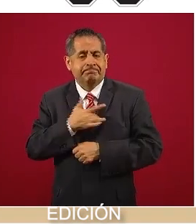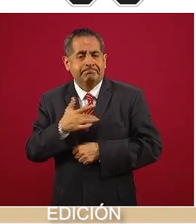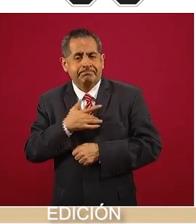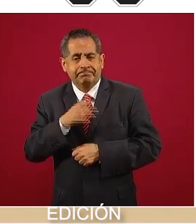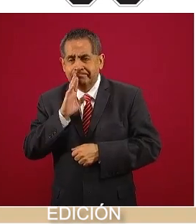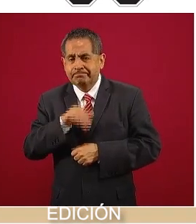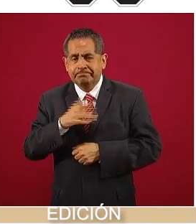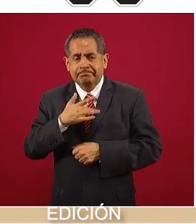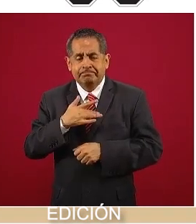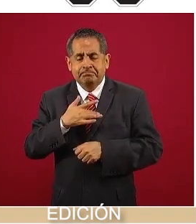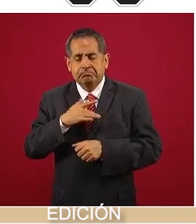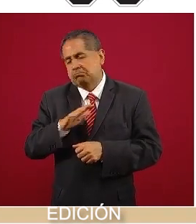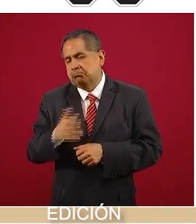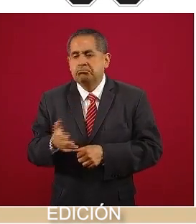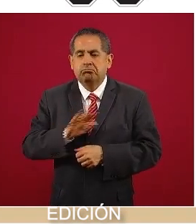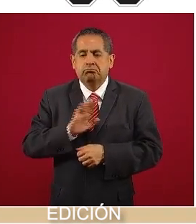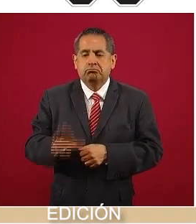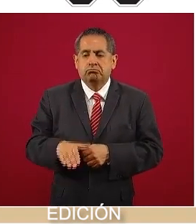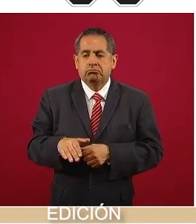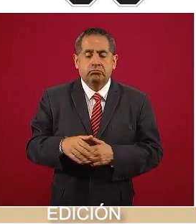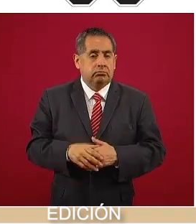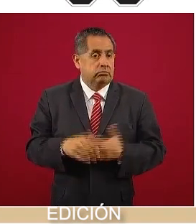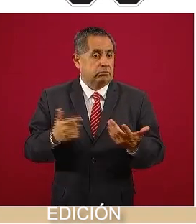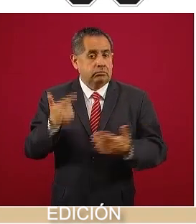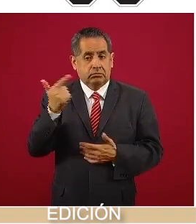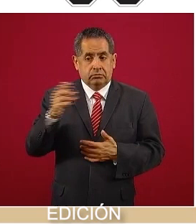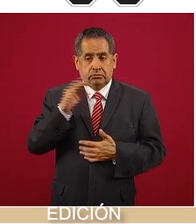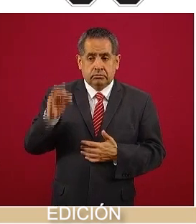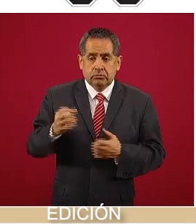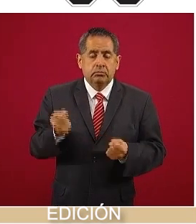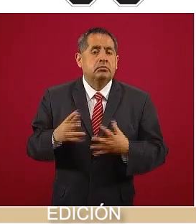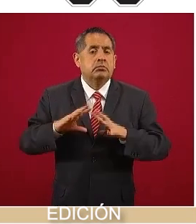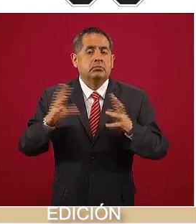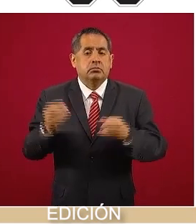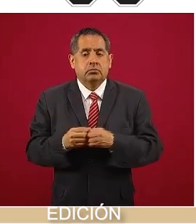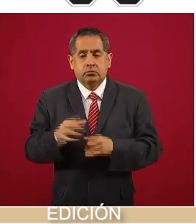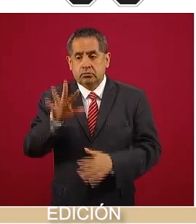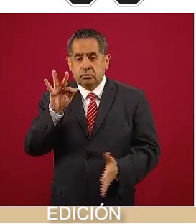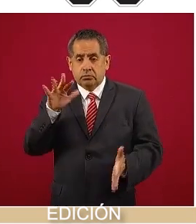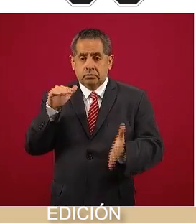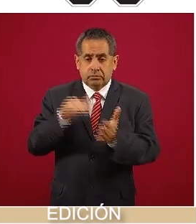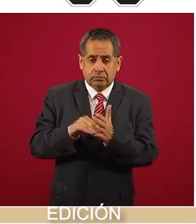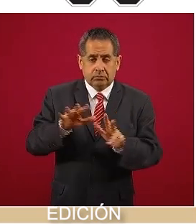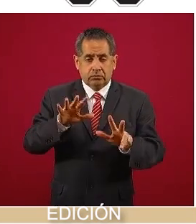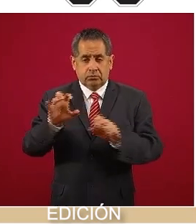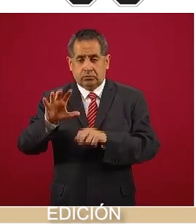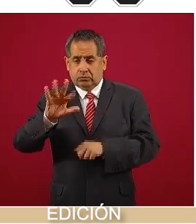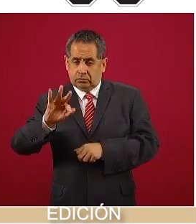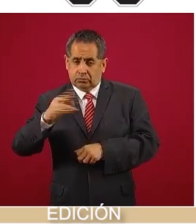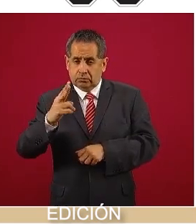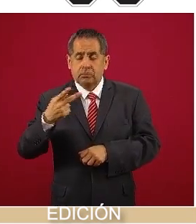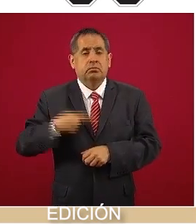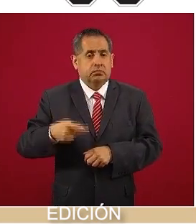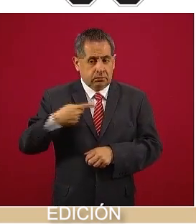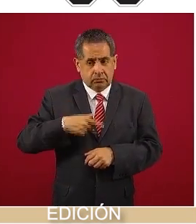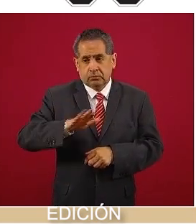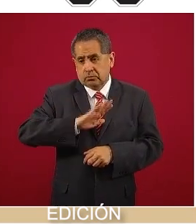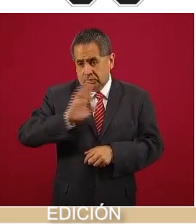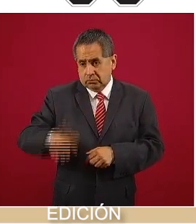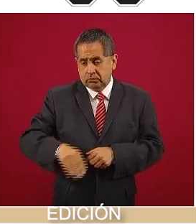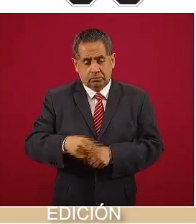¿Cuánto es esto?, ¿cuánto es 7 por ciento?, es 40 mil 842 muertes